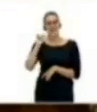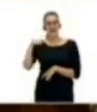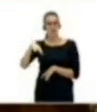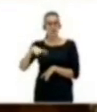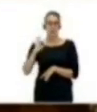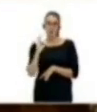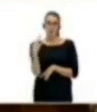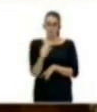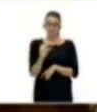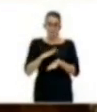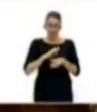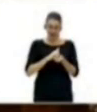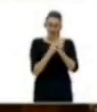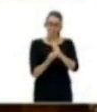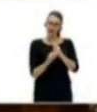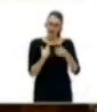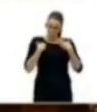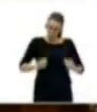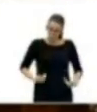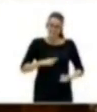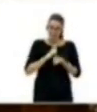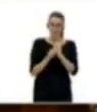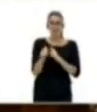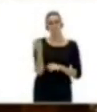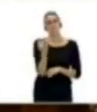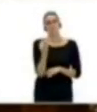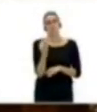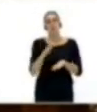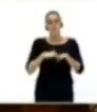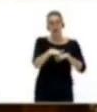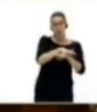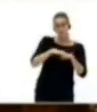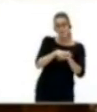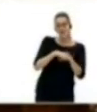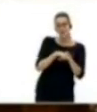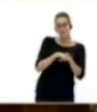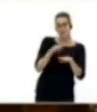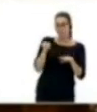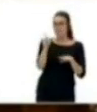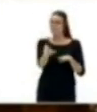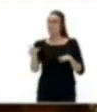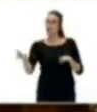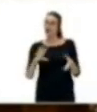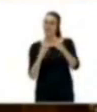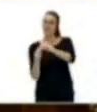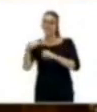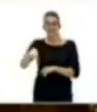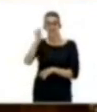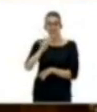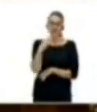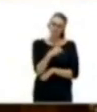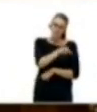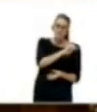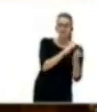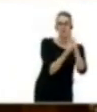lo que somos. Pues este gobierno será aquello que haga para cambiar la vida de las personas que habitan estas ocho islas canarias. Y esperamos,